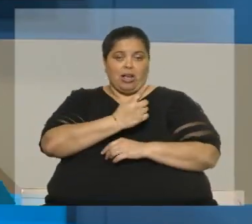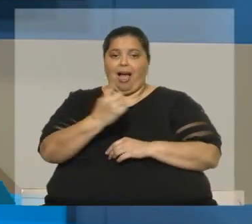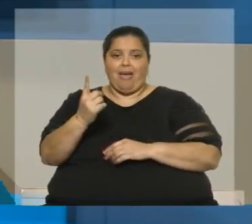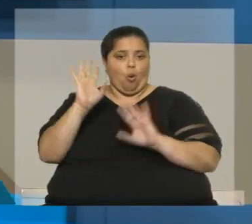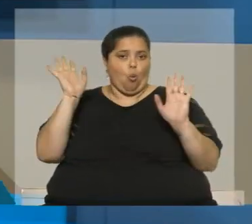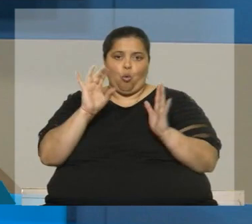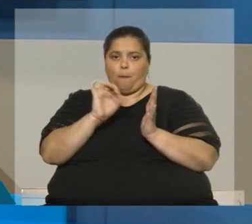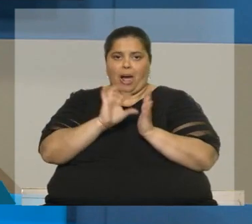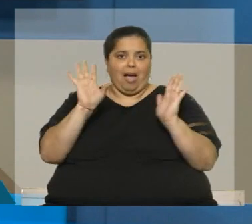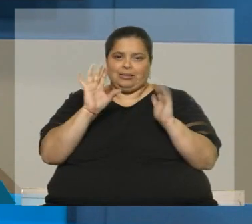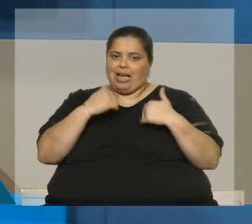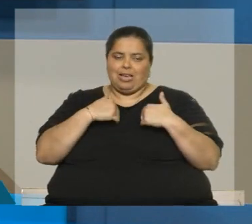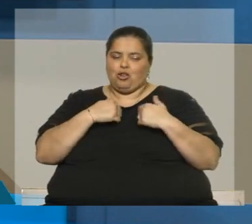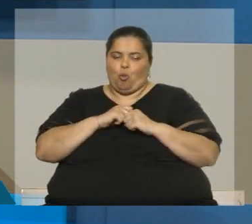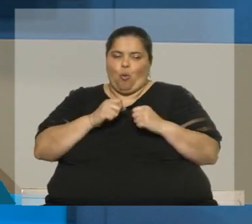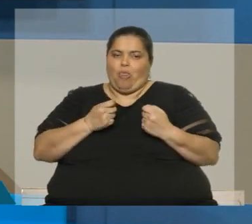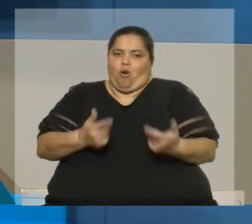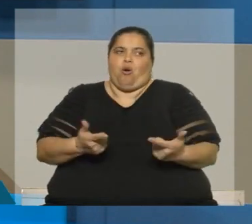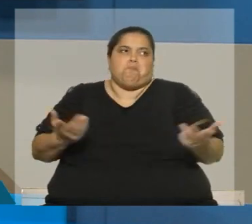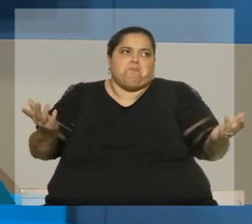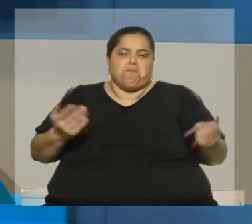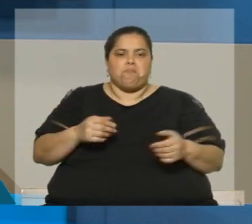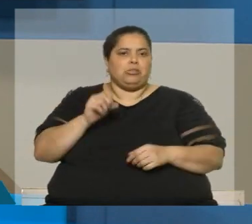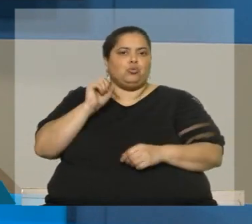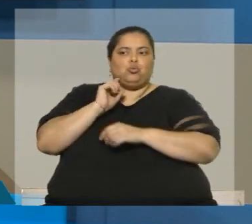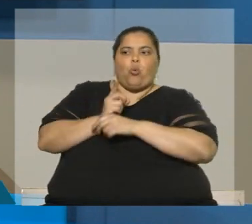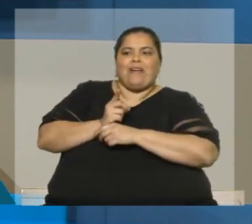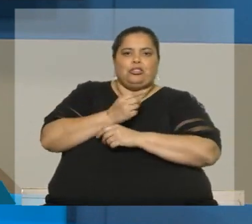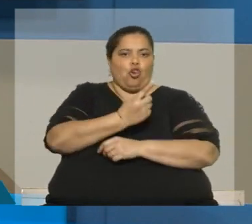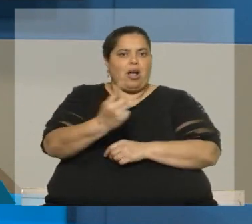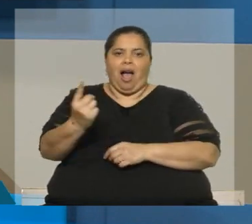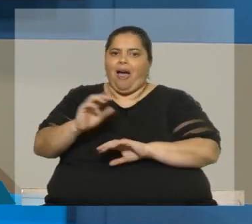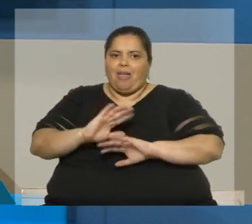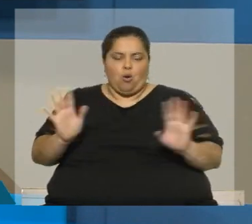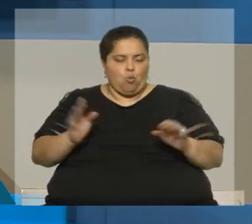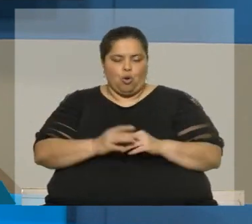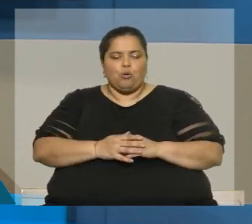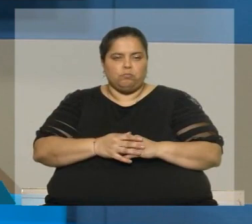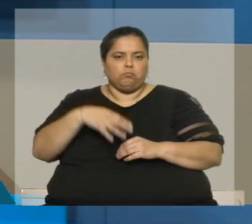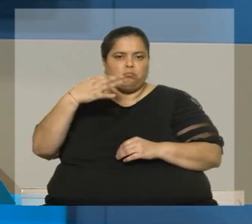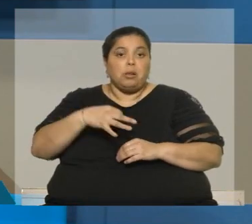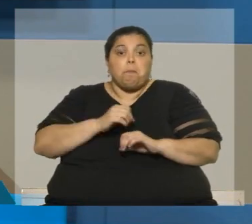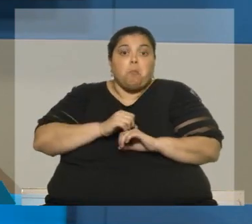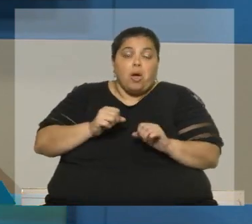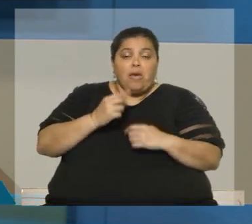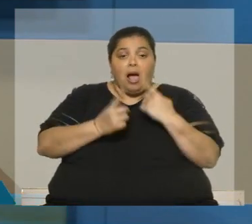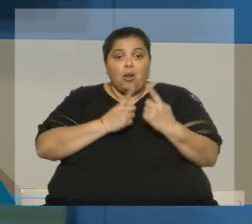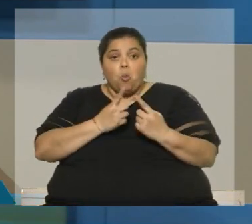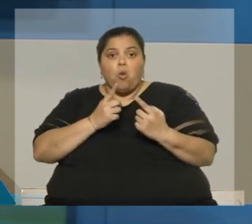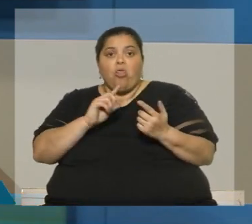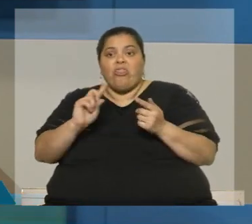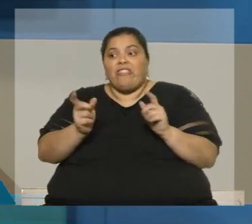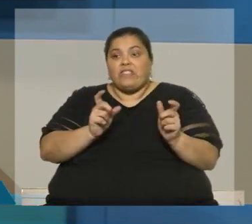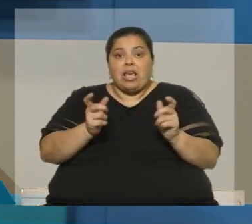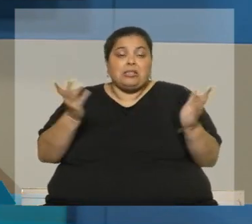Nosotros aquí no tenemos nada que valorar. Es una decisión soberana que en todo caso puede generar un tipo de diferencia